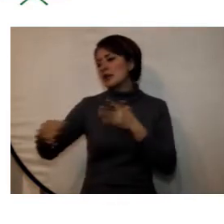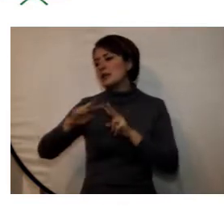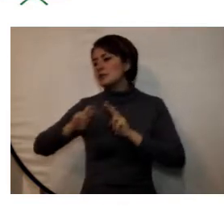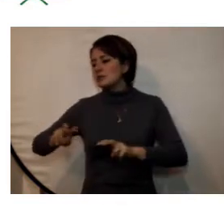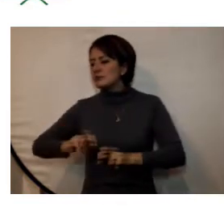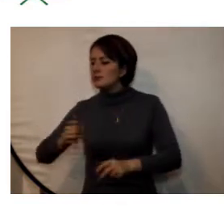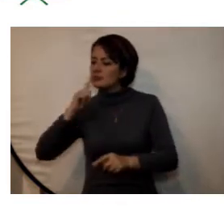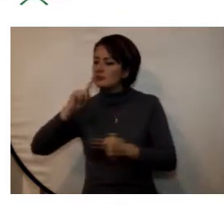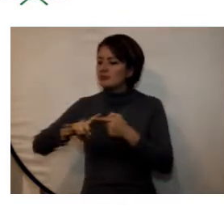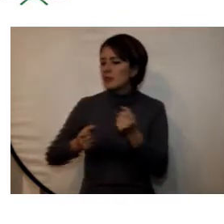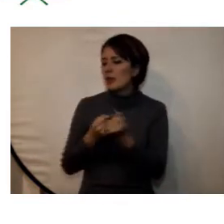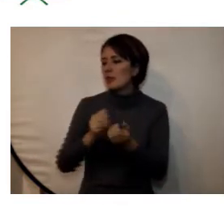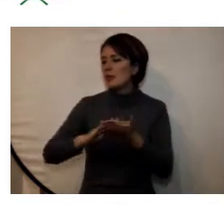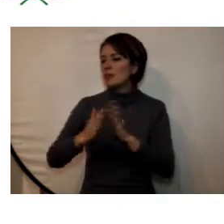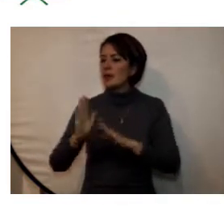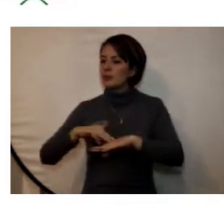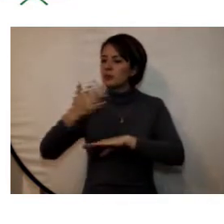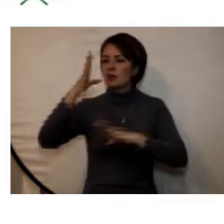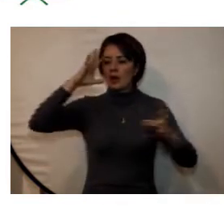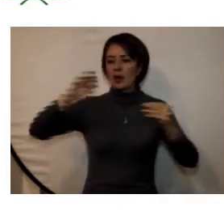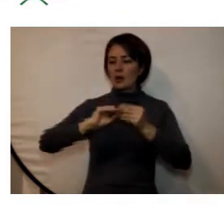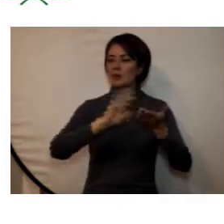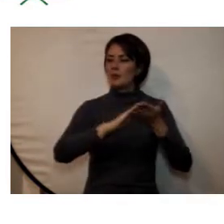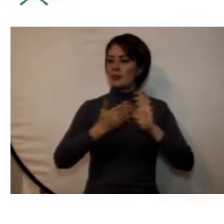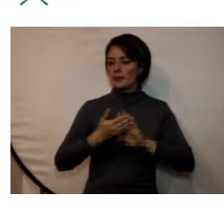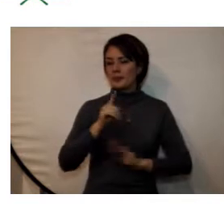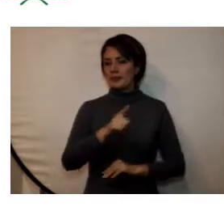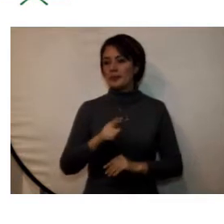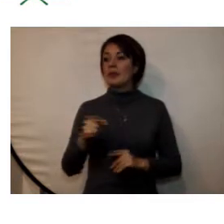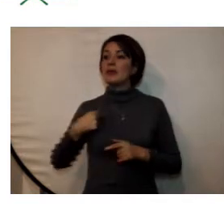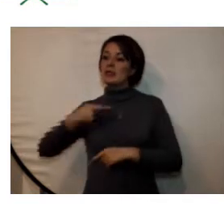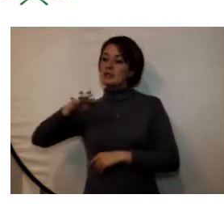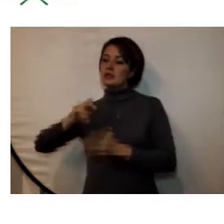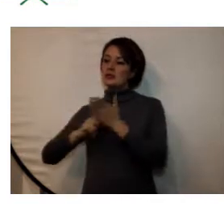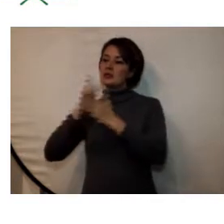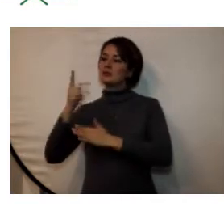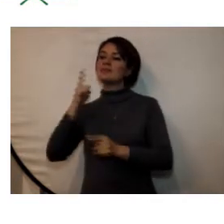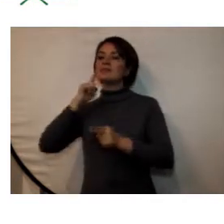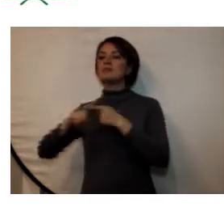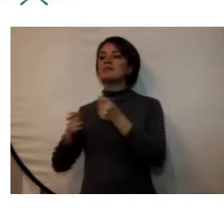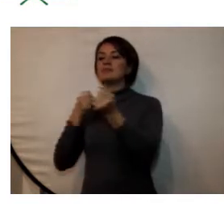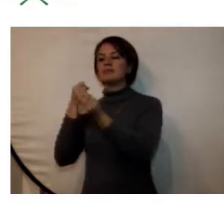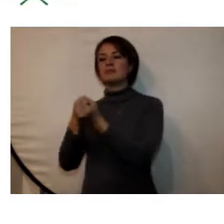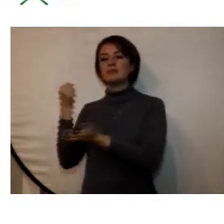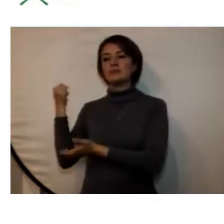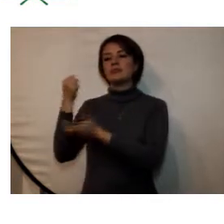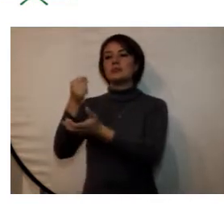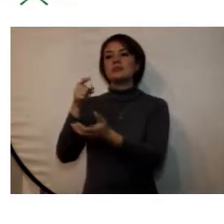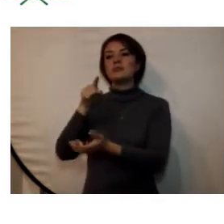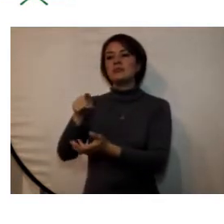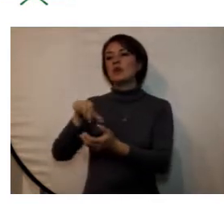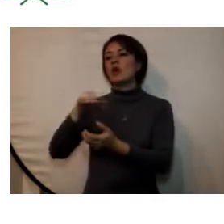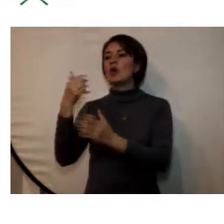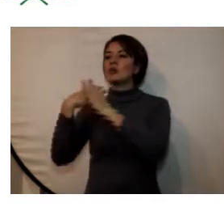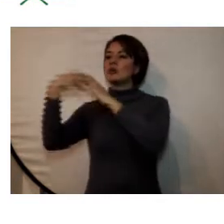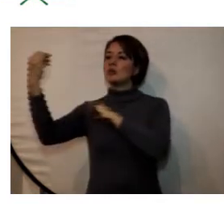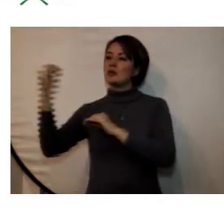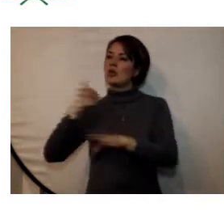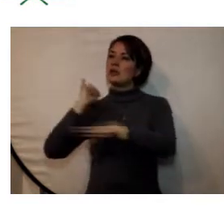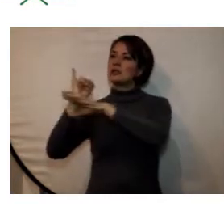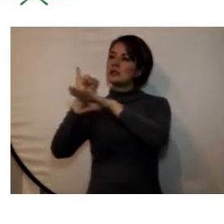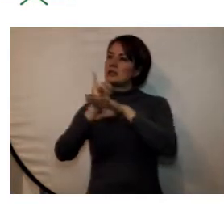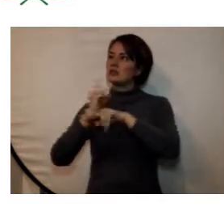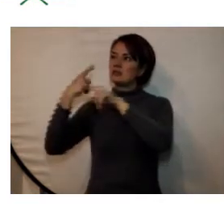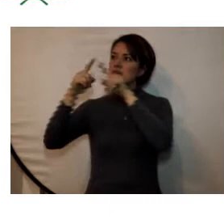en materia de paz y posacuerdo adicionalmente 19 proyectos de la universidad fueron presentados para financiación en convocatorias externas e instituciones